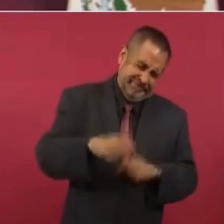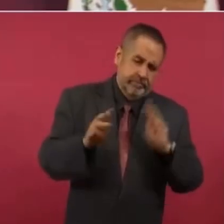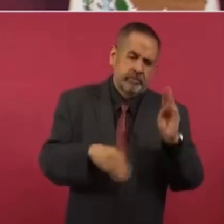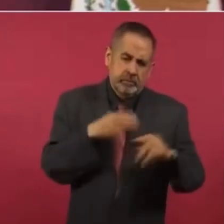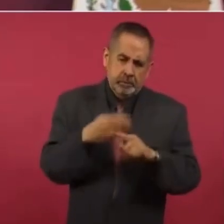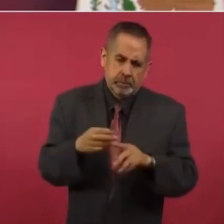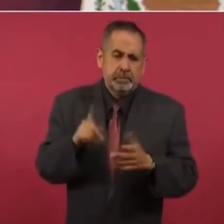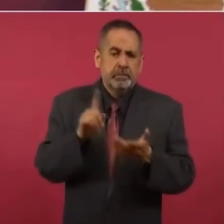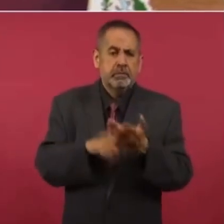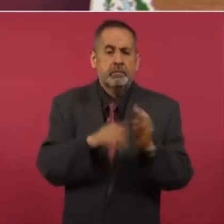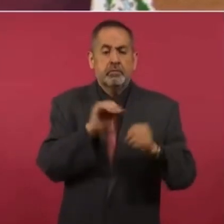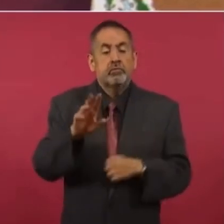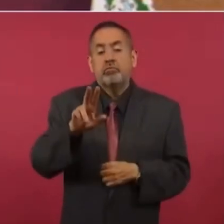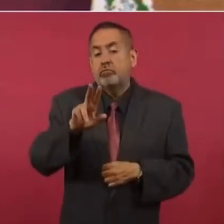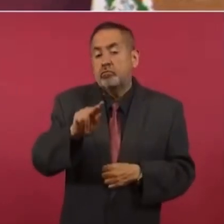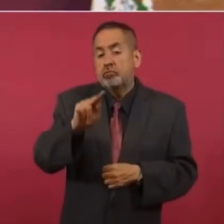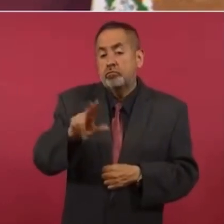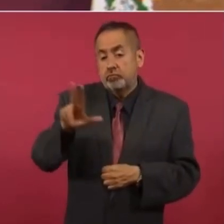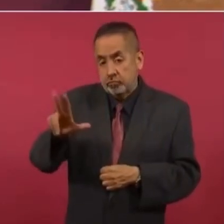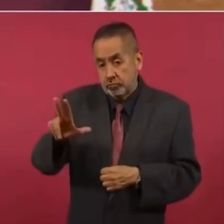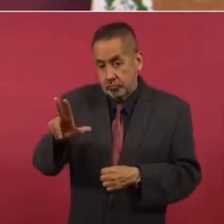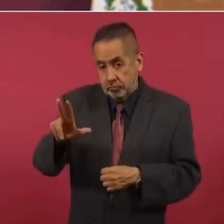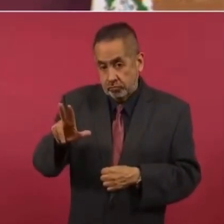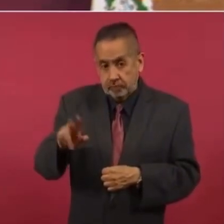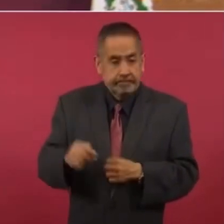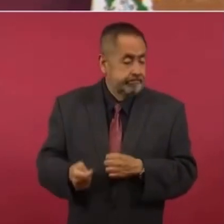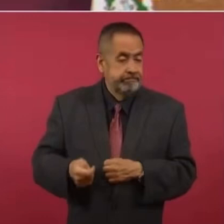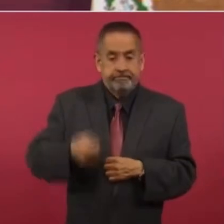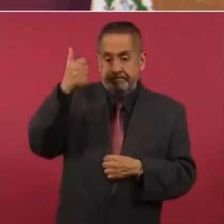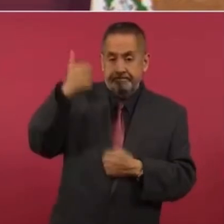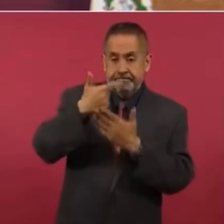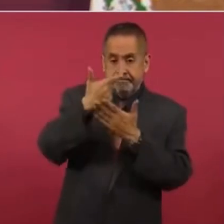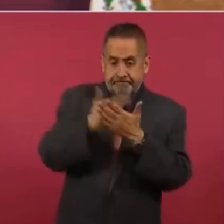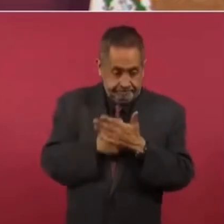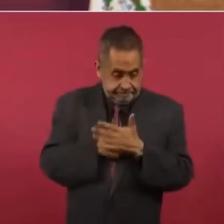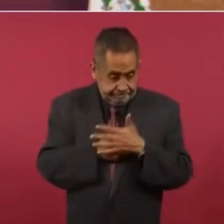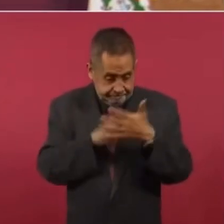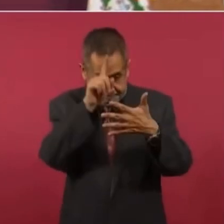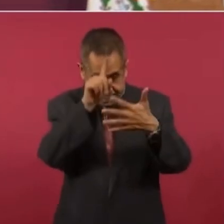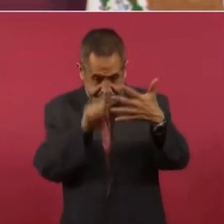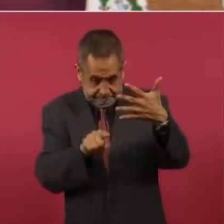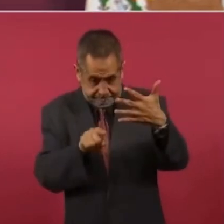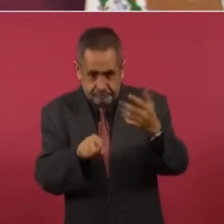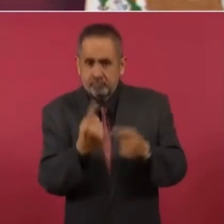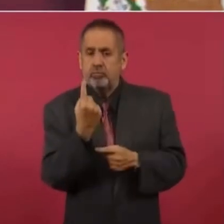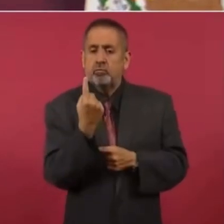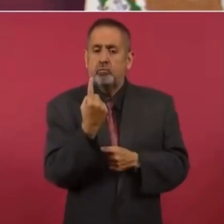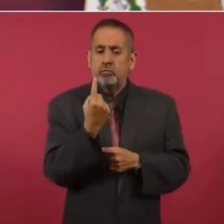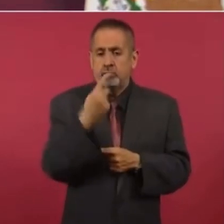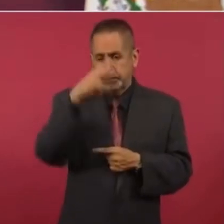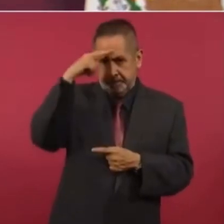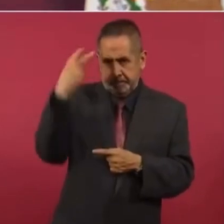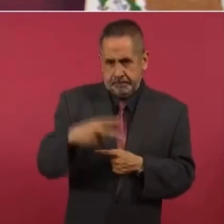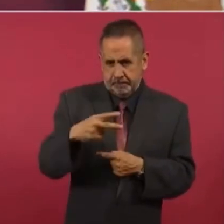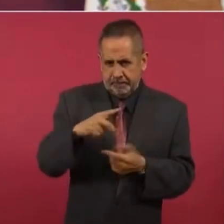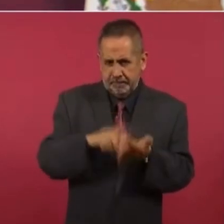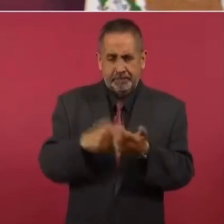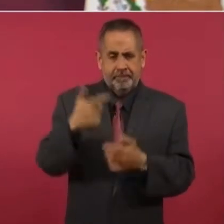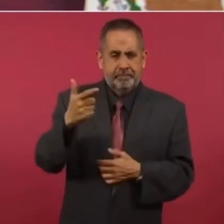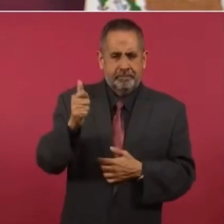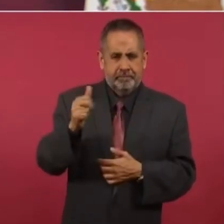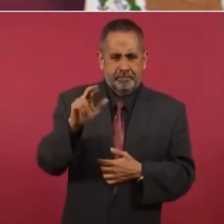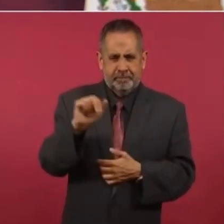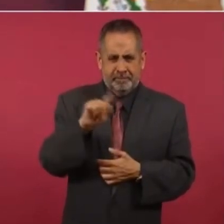en 1988 la primera lista, y sólo aparecía una familia mexicana a los Garzazada